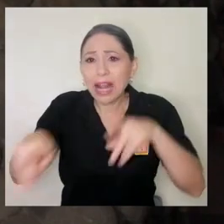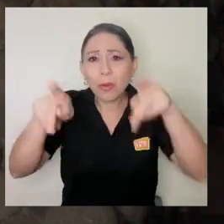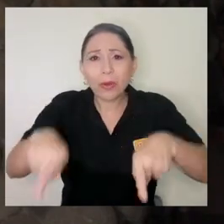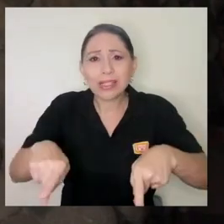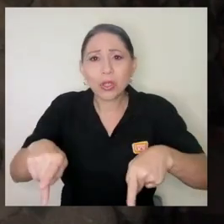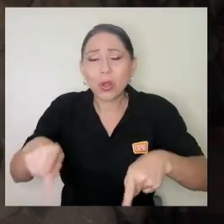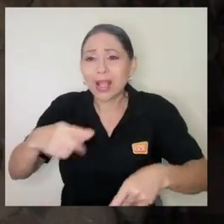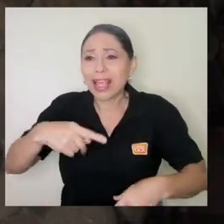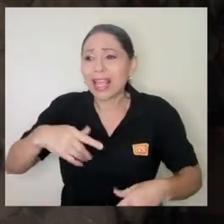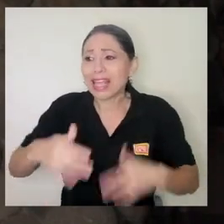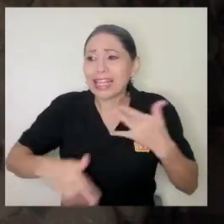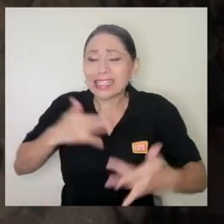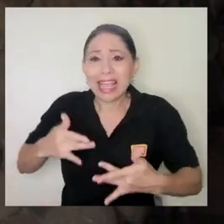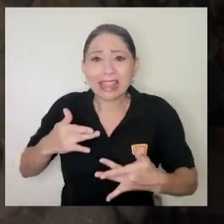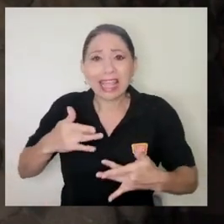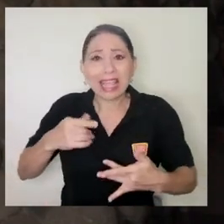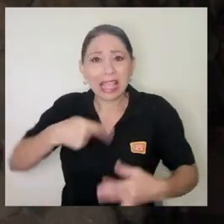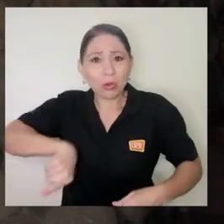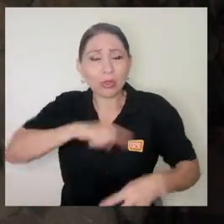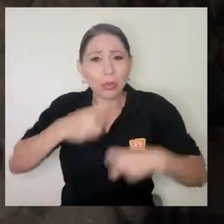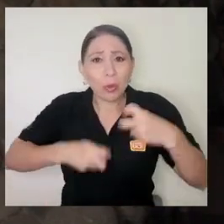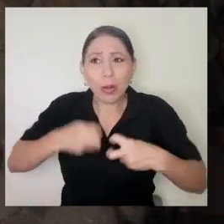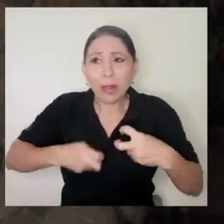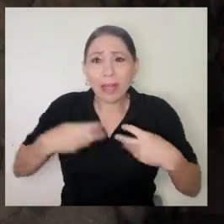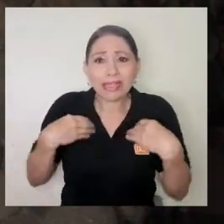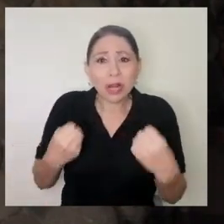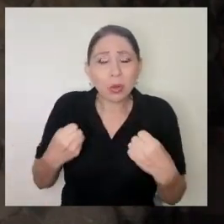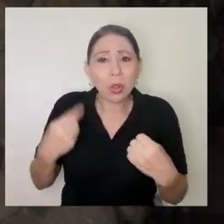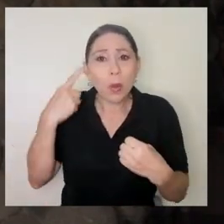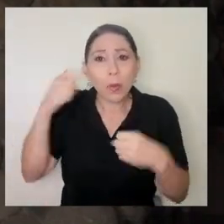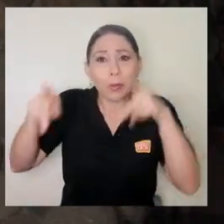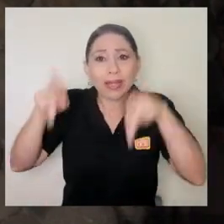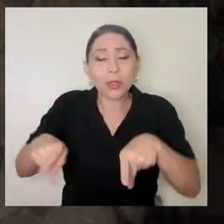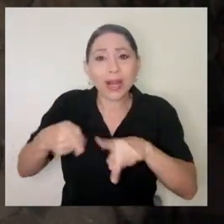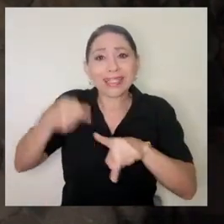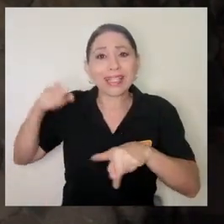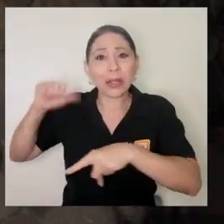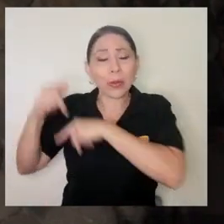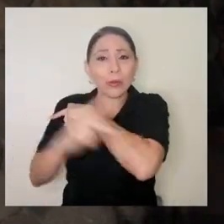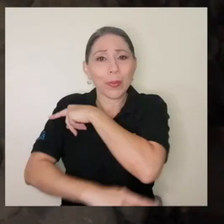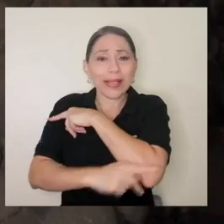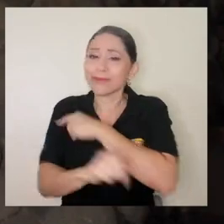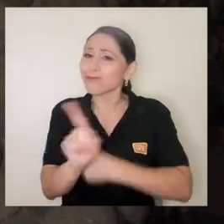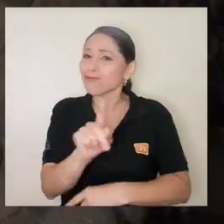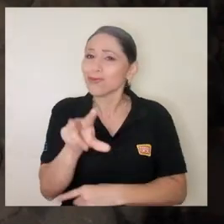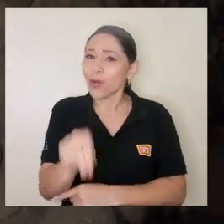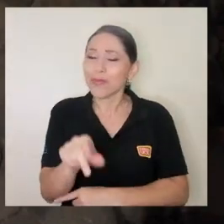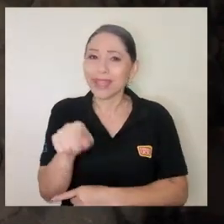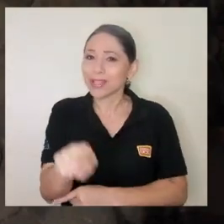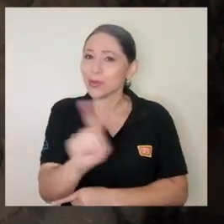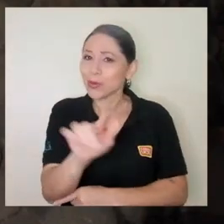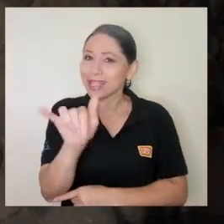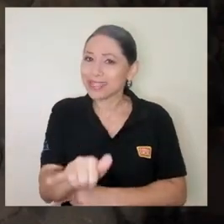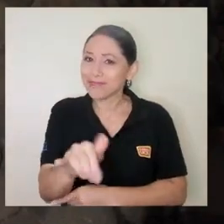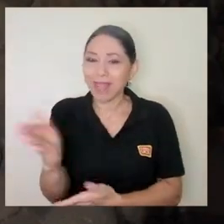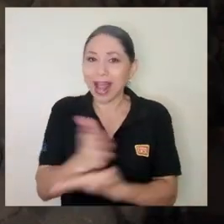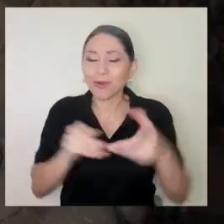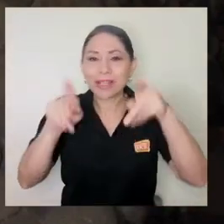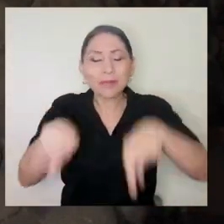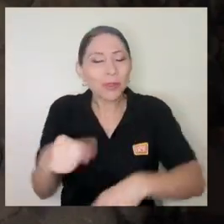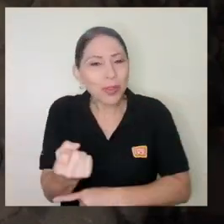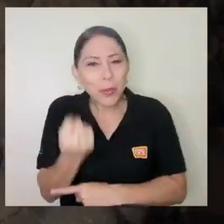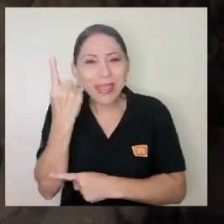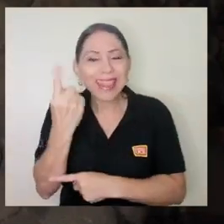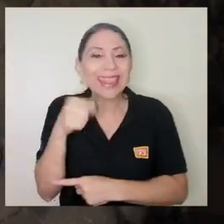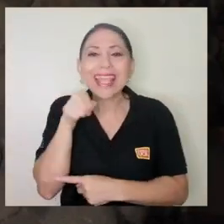de personas que vienen de afuera no eso no es así o sea y en todo caso lo que no podemos entender creo que algunos no lo entienden todavía